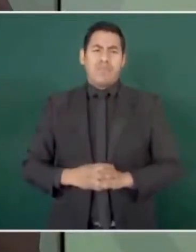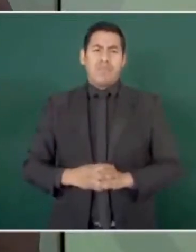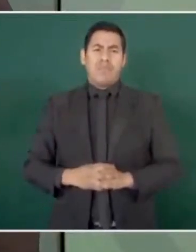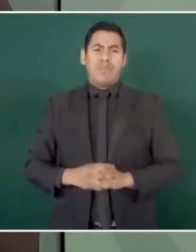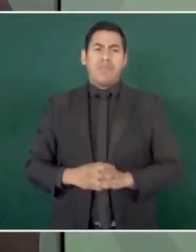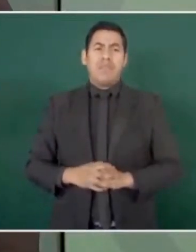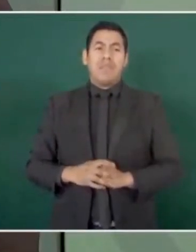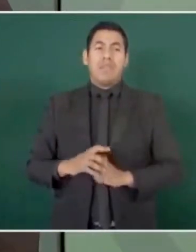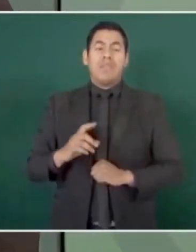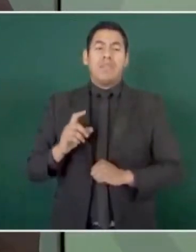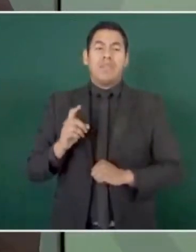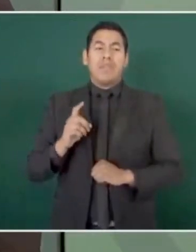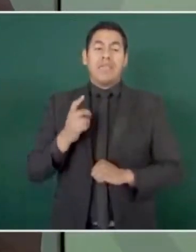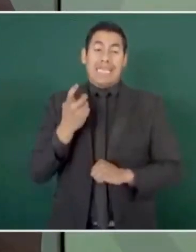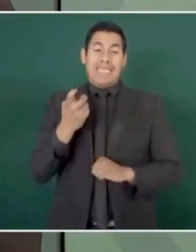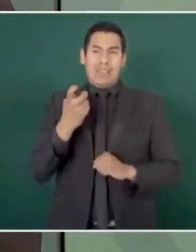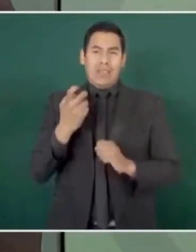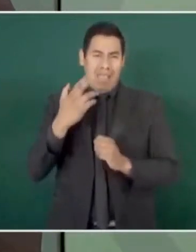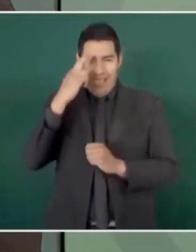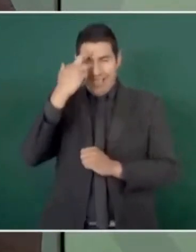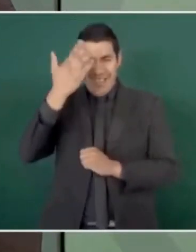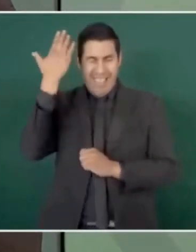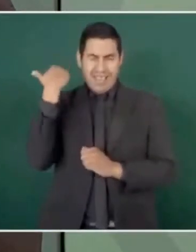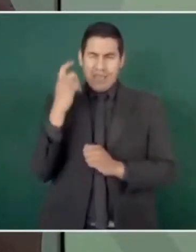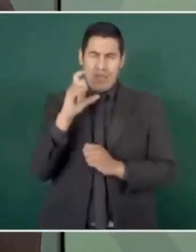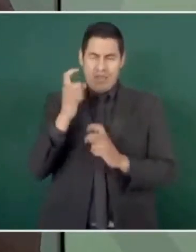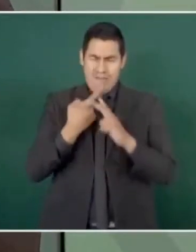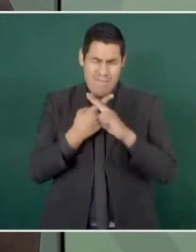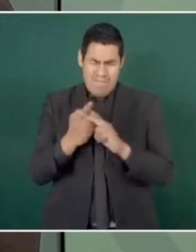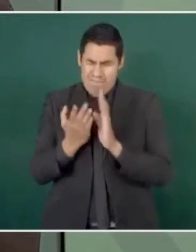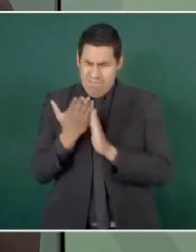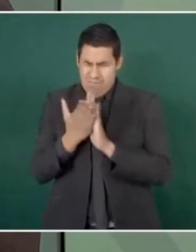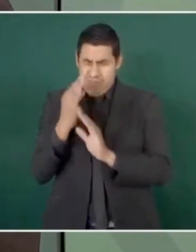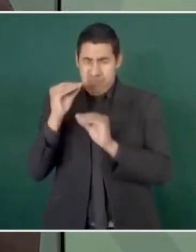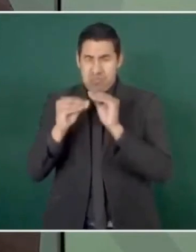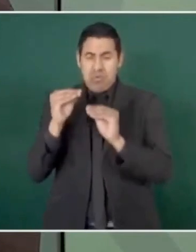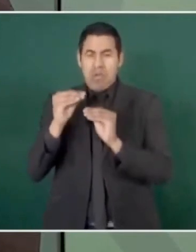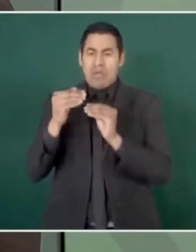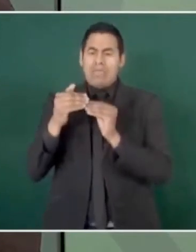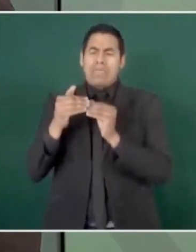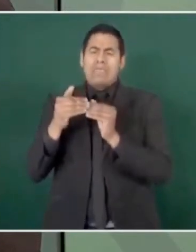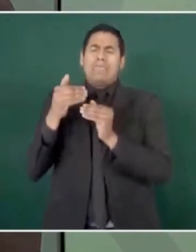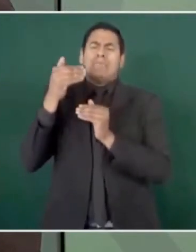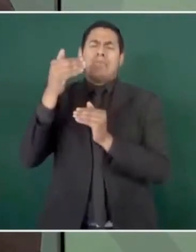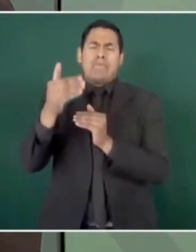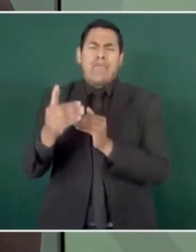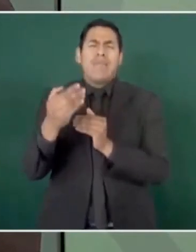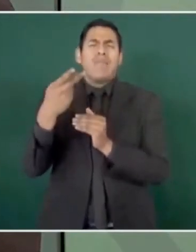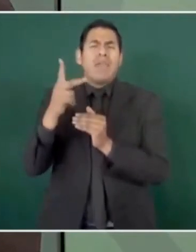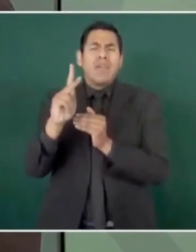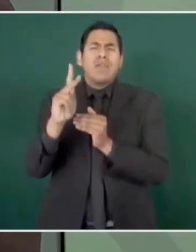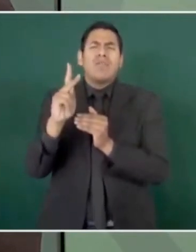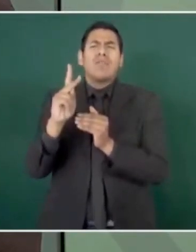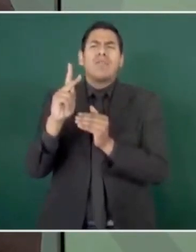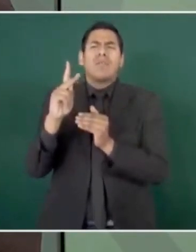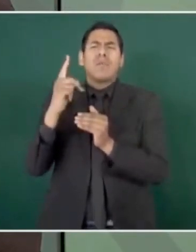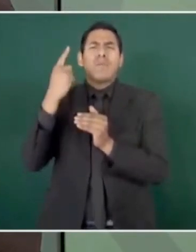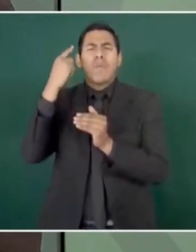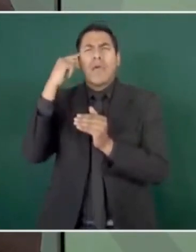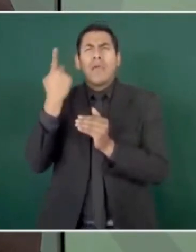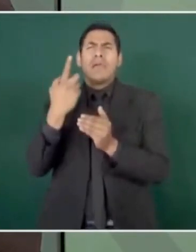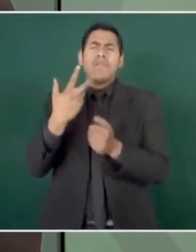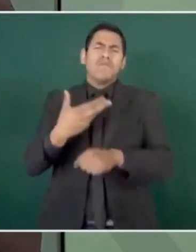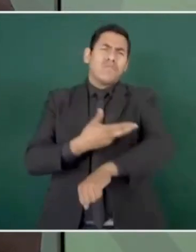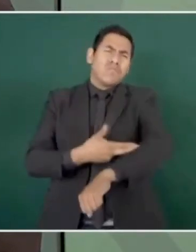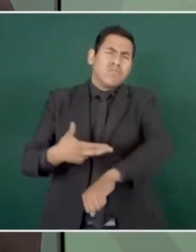El contrato nos pide, el contrato termina un poco más adelante, pero eso es para hacer las gestiones